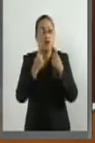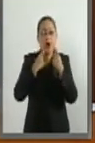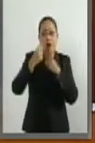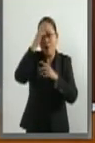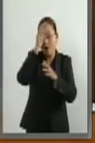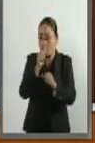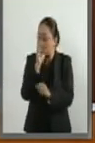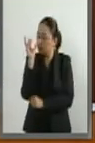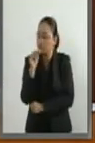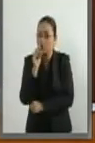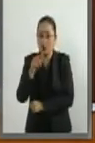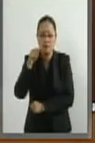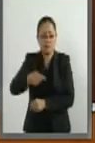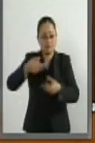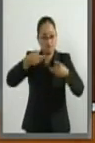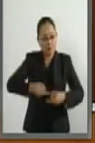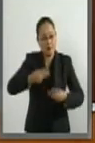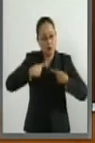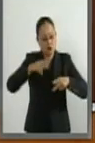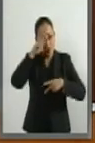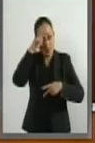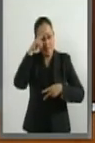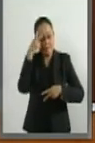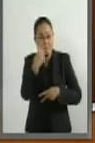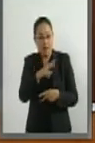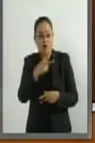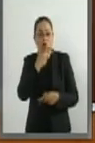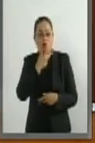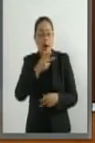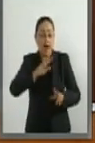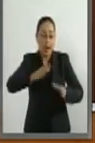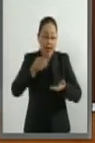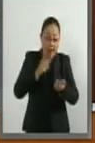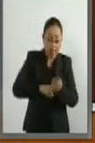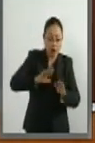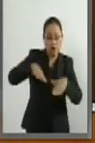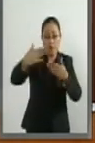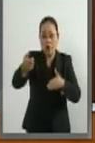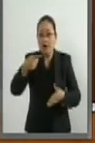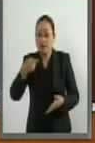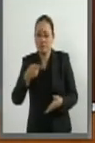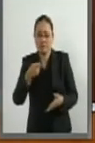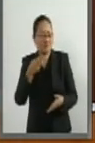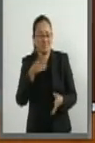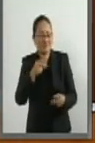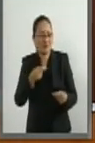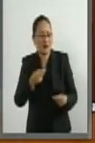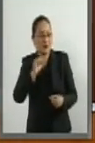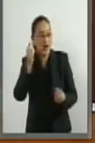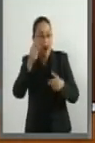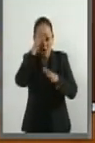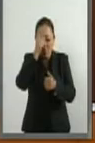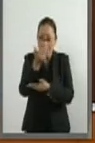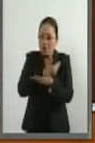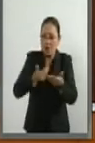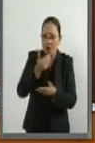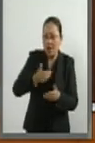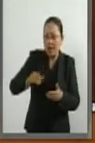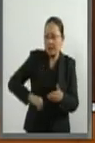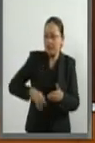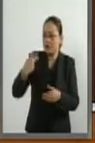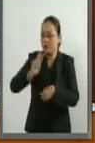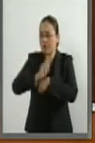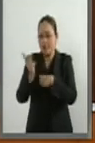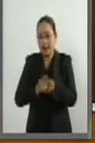de los mexicanos dentro y fuera de nuestro territorio no es negociable. Los intereses nacionales no son negociables.